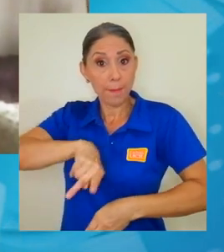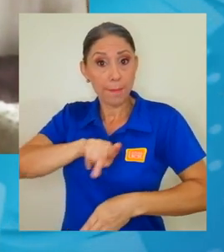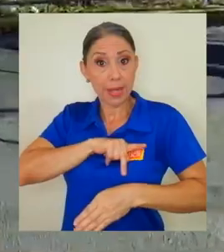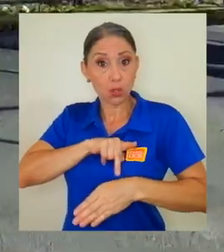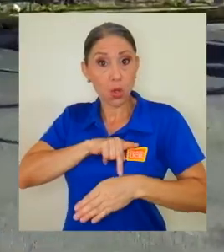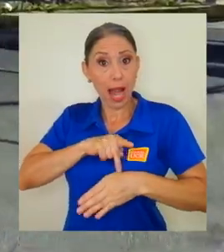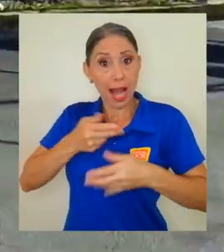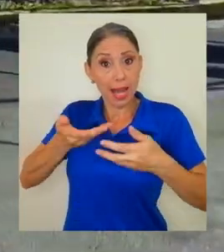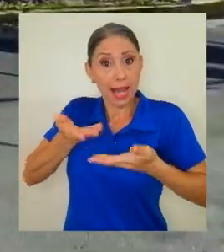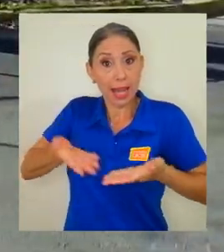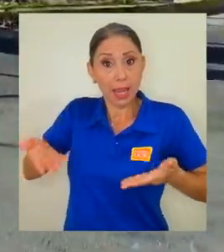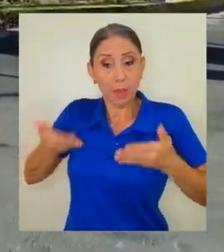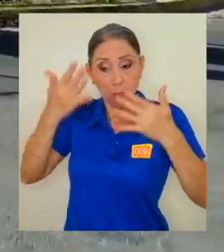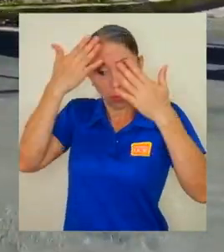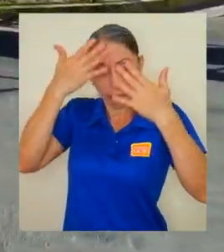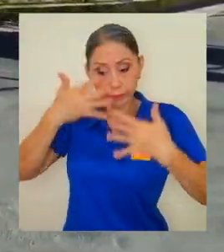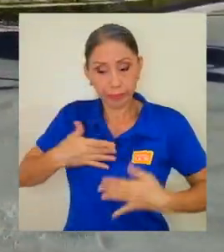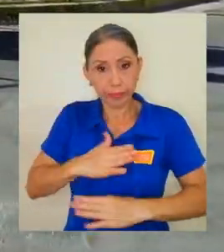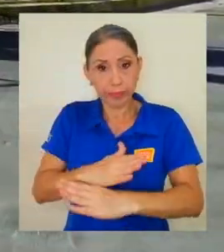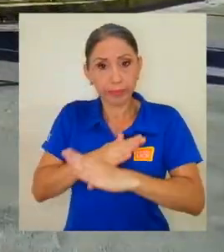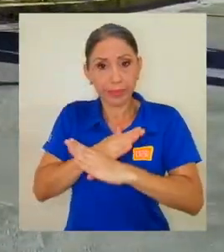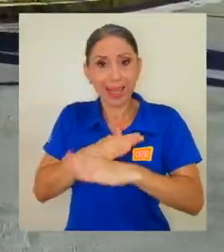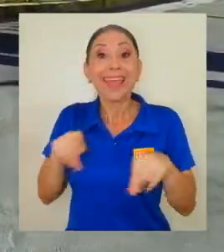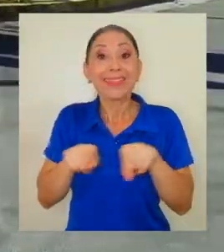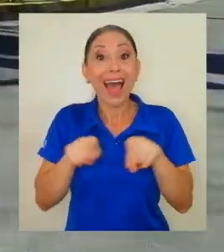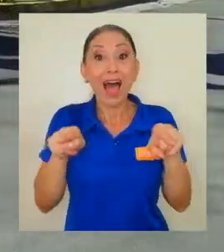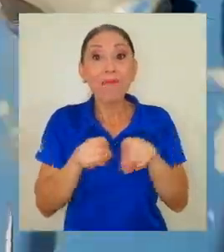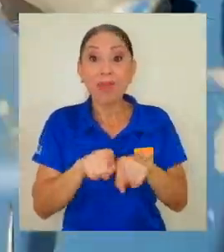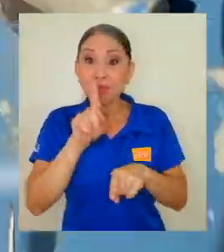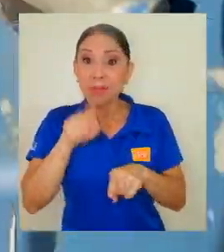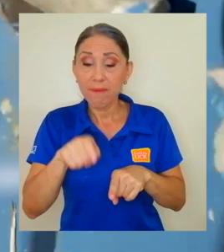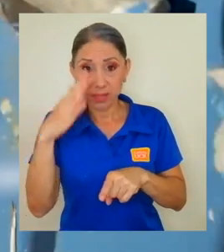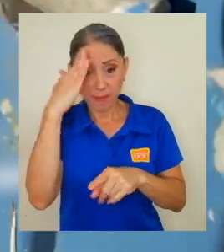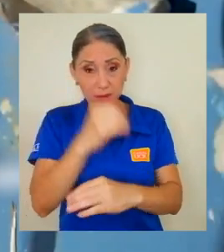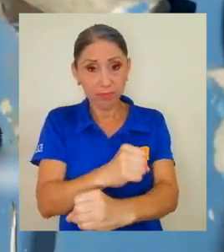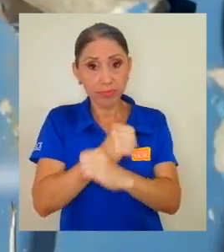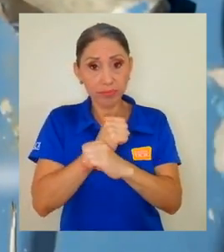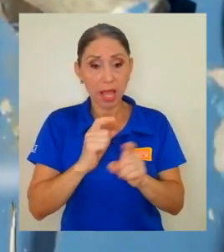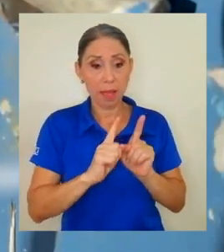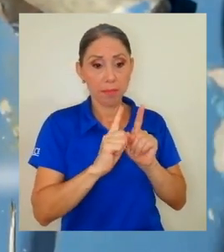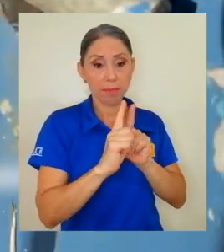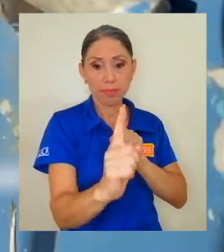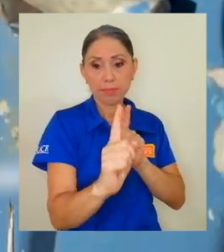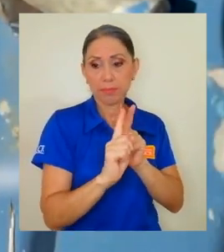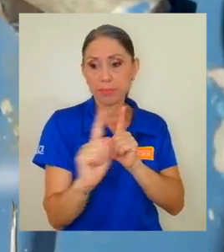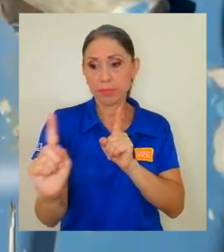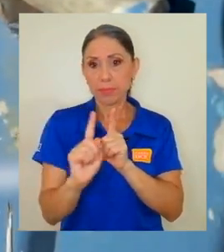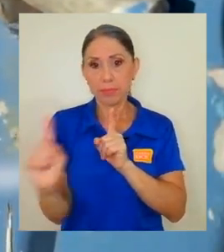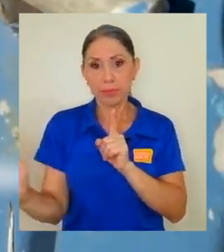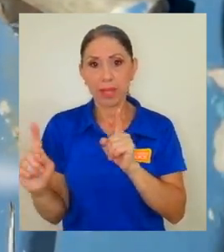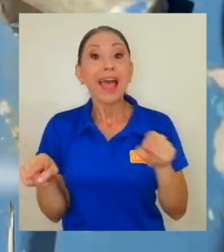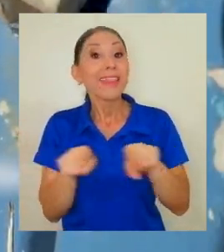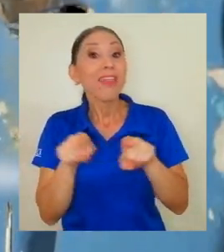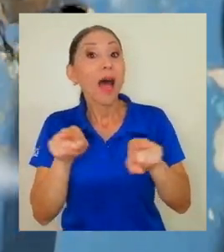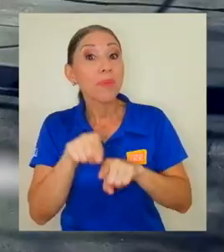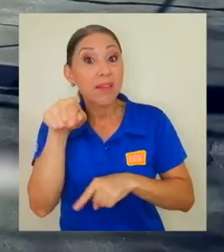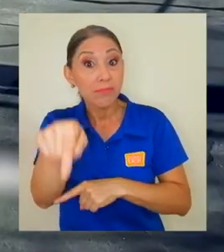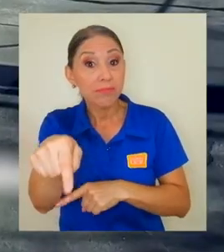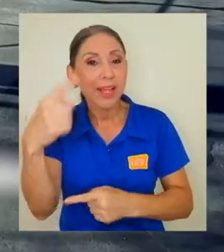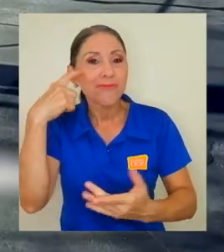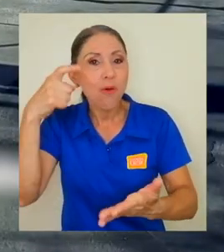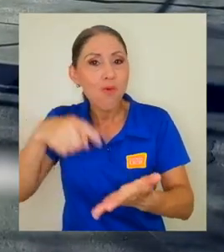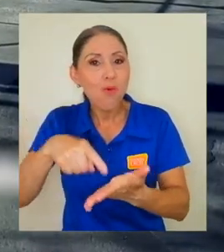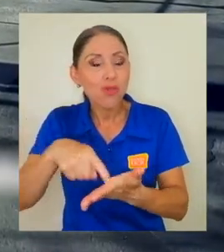y la garantía del distanciamiento entre las personas. A la vez este espacio obtuvo una distinción destacada